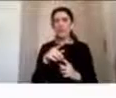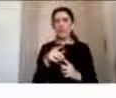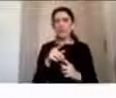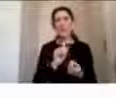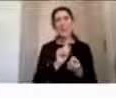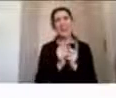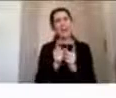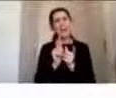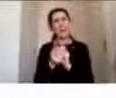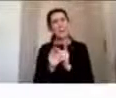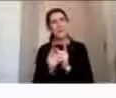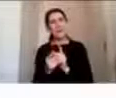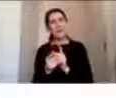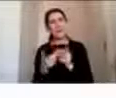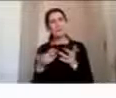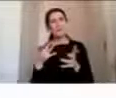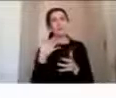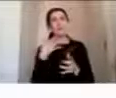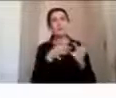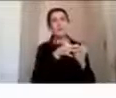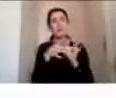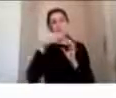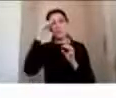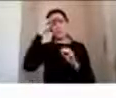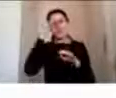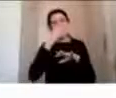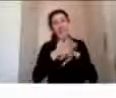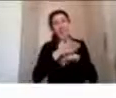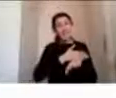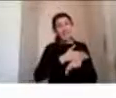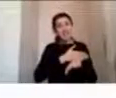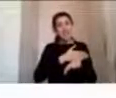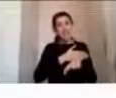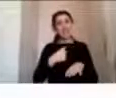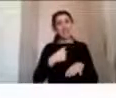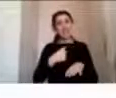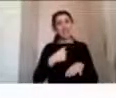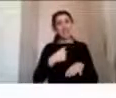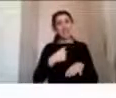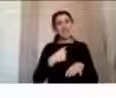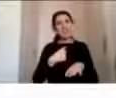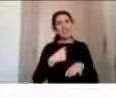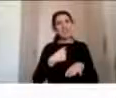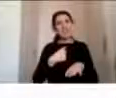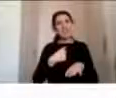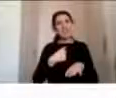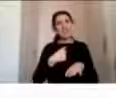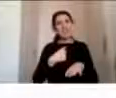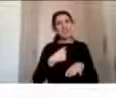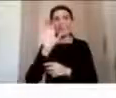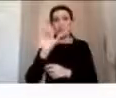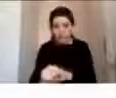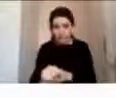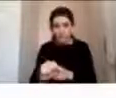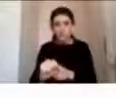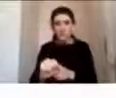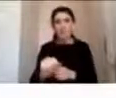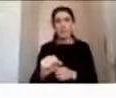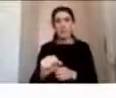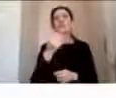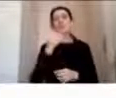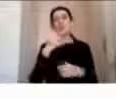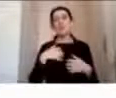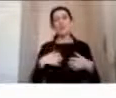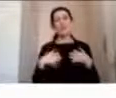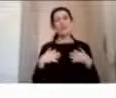la experiencia previa, a la capacidad de identificar situaciones de riesgo, y a la incomodidad también de